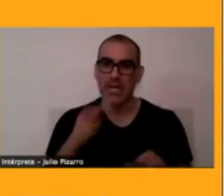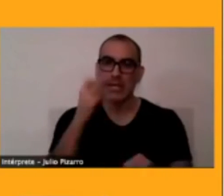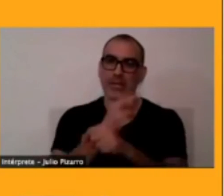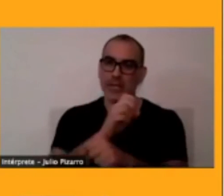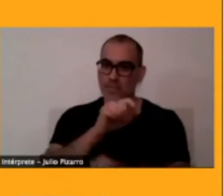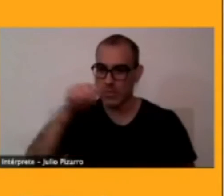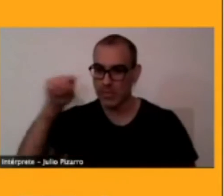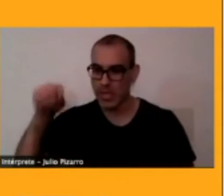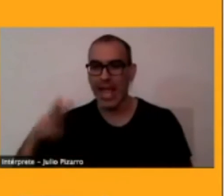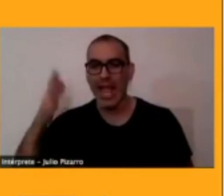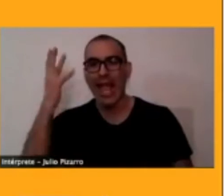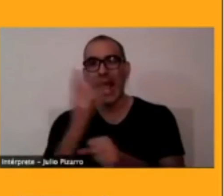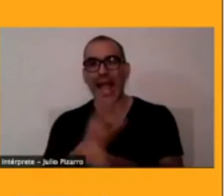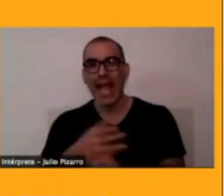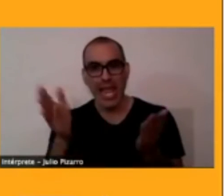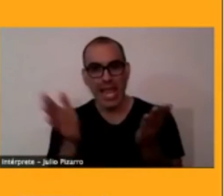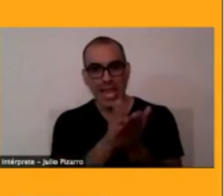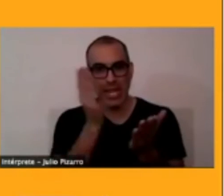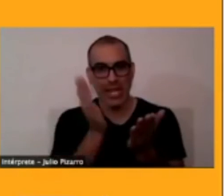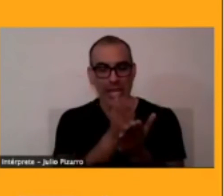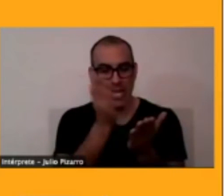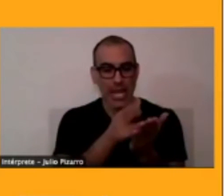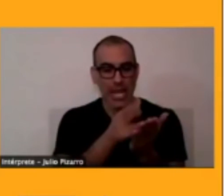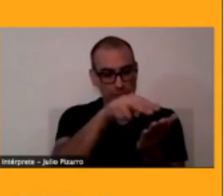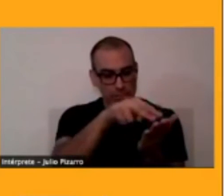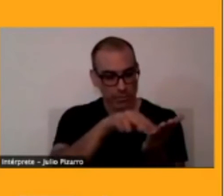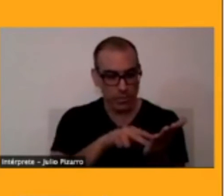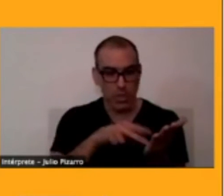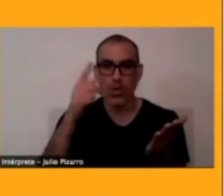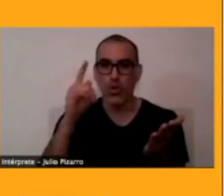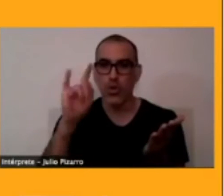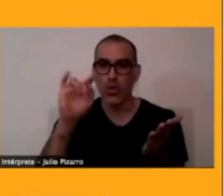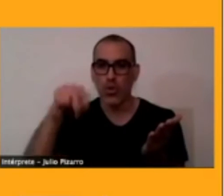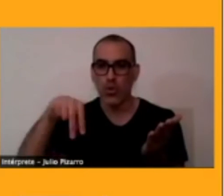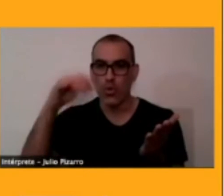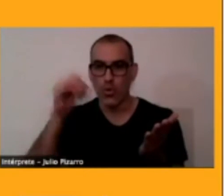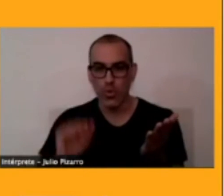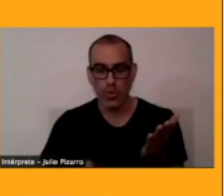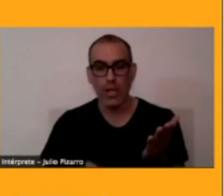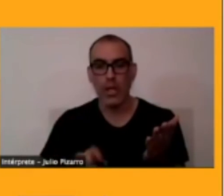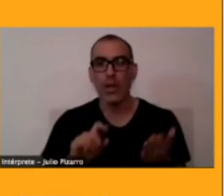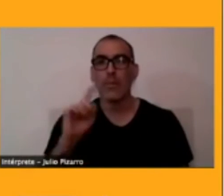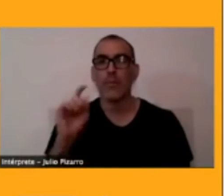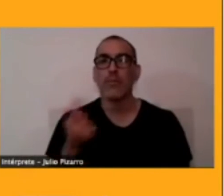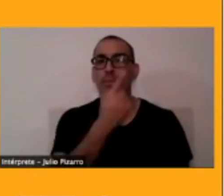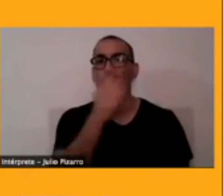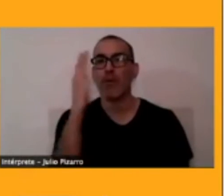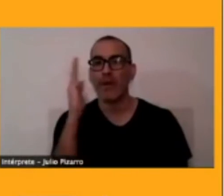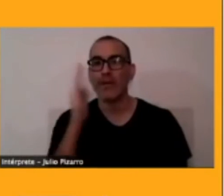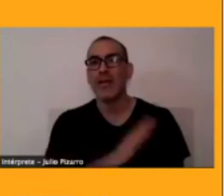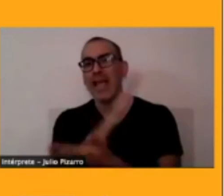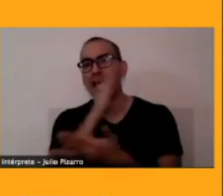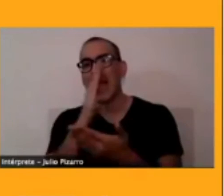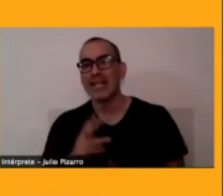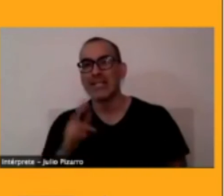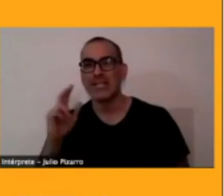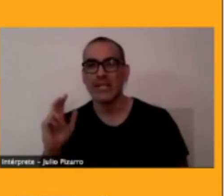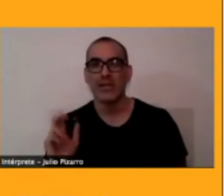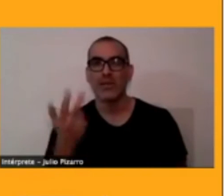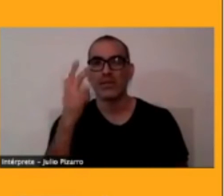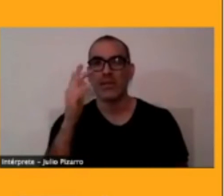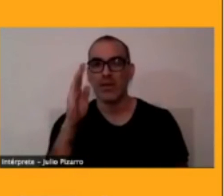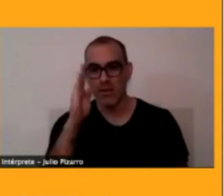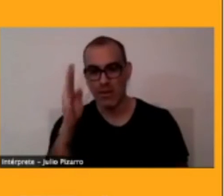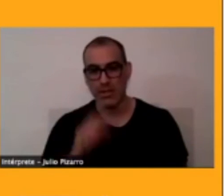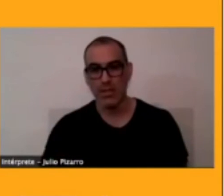logicana desde primero básico hasta sexto básico y ahora no es ese el único material claramente los